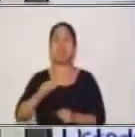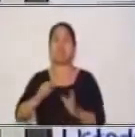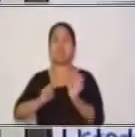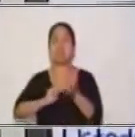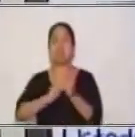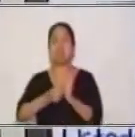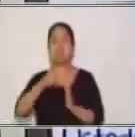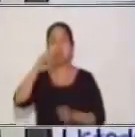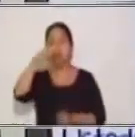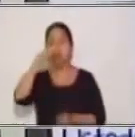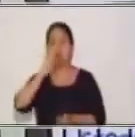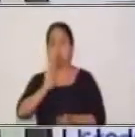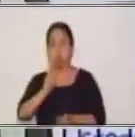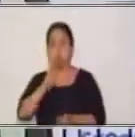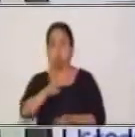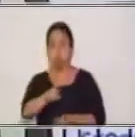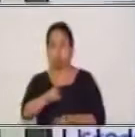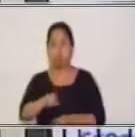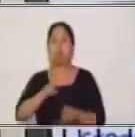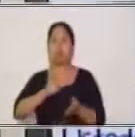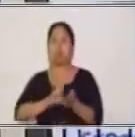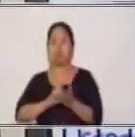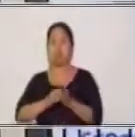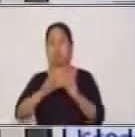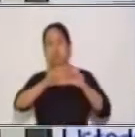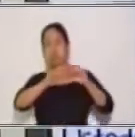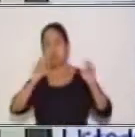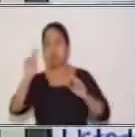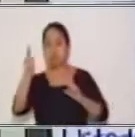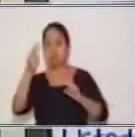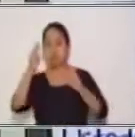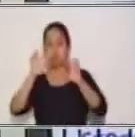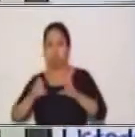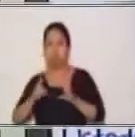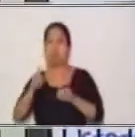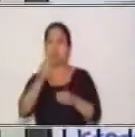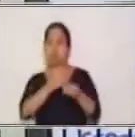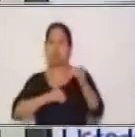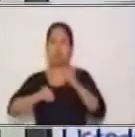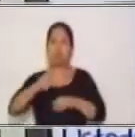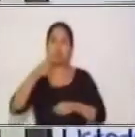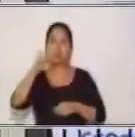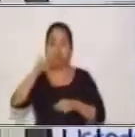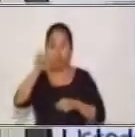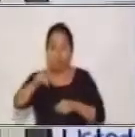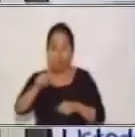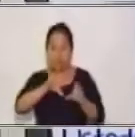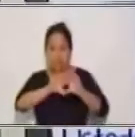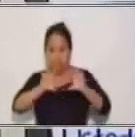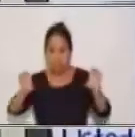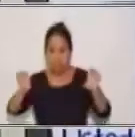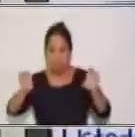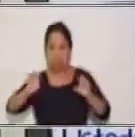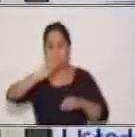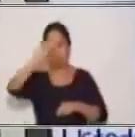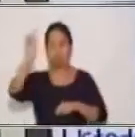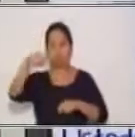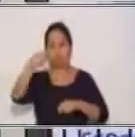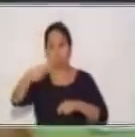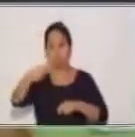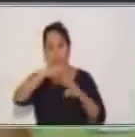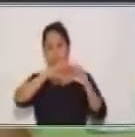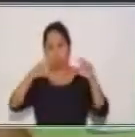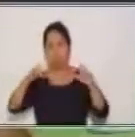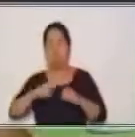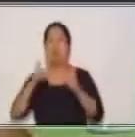singular. Y pues estos cambios de la forma de tratamiento se da específicamente en esa persona. Estas